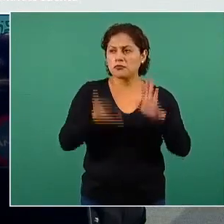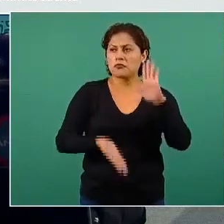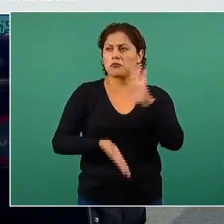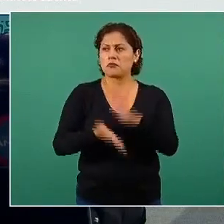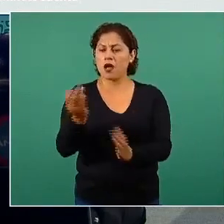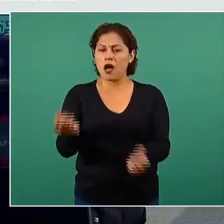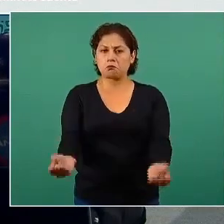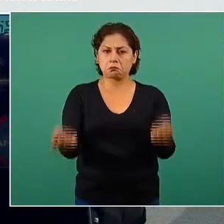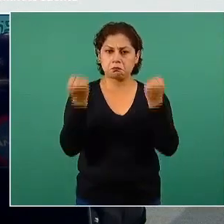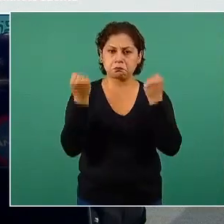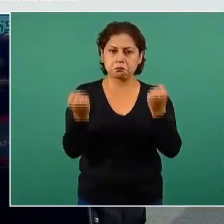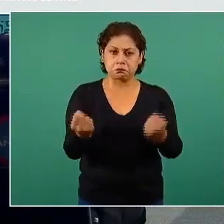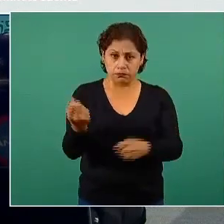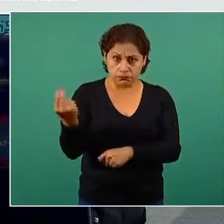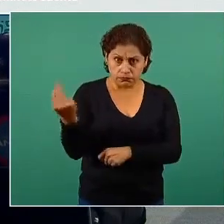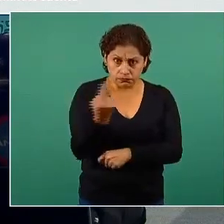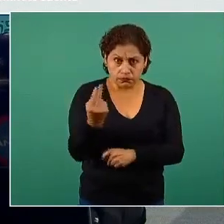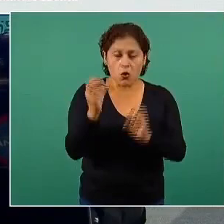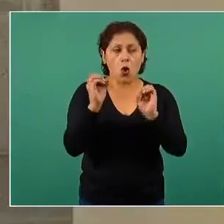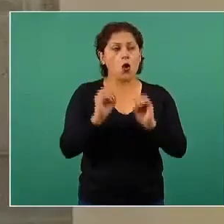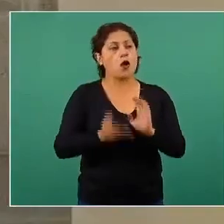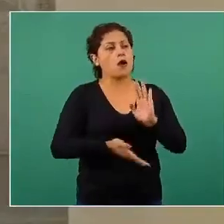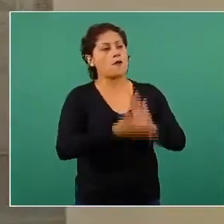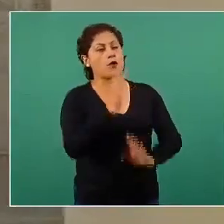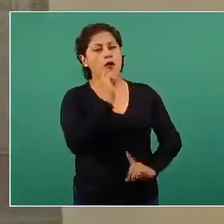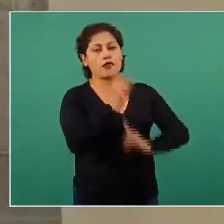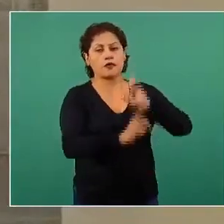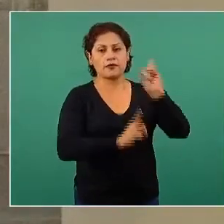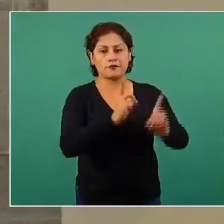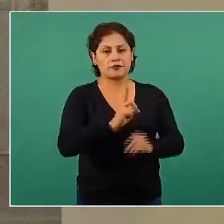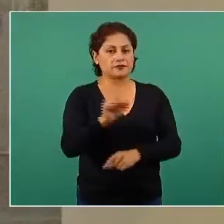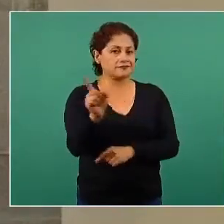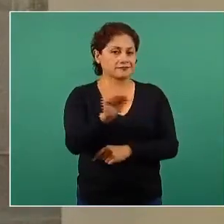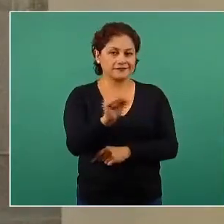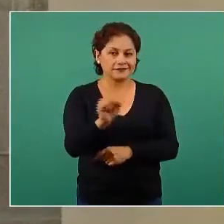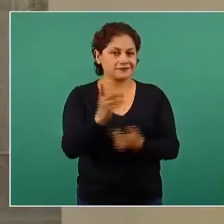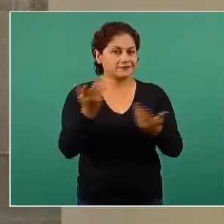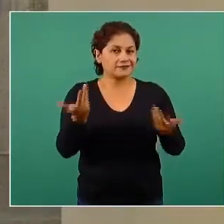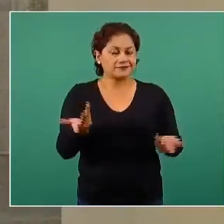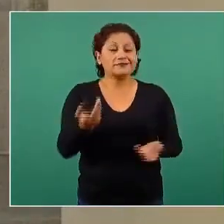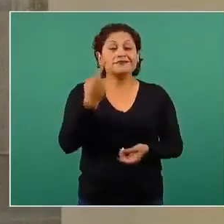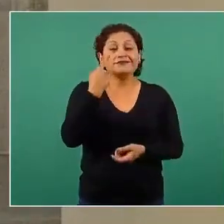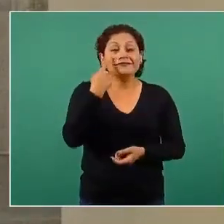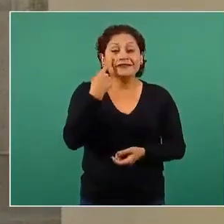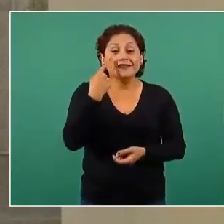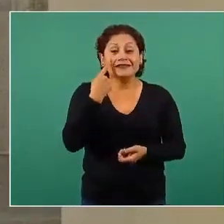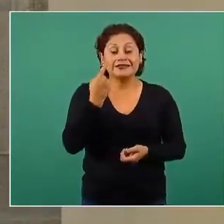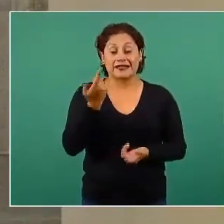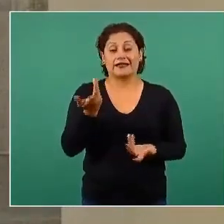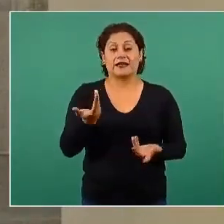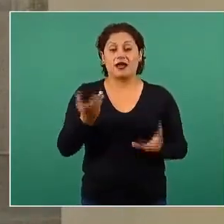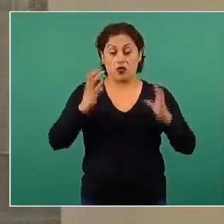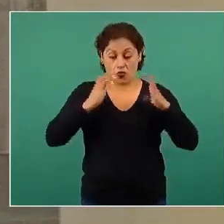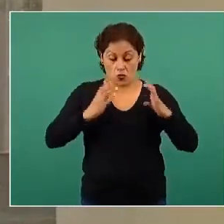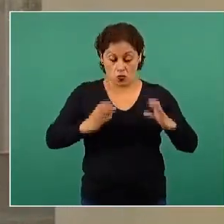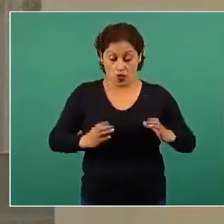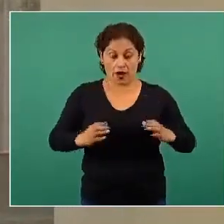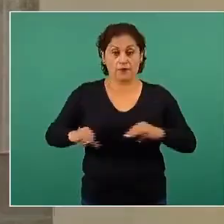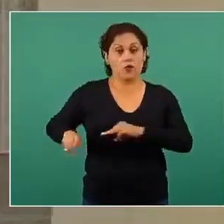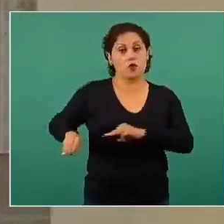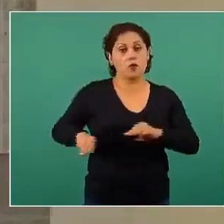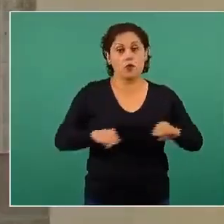hacer deporte. Actividad física es cualquier movimiento que nosotros realizamos con nuestro cuerpo, con los